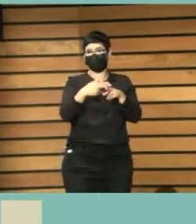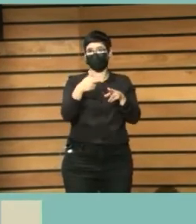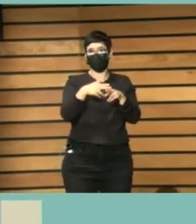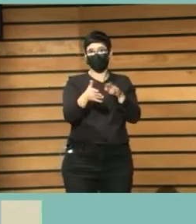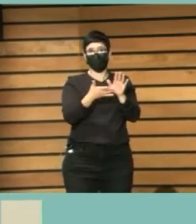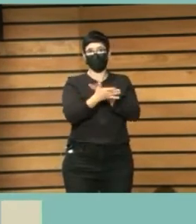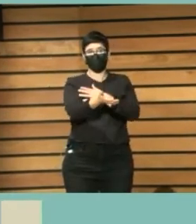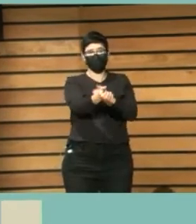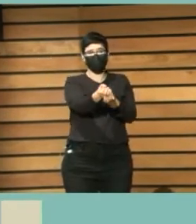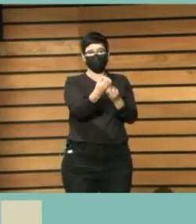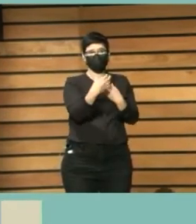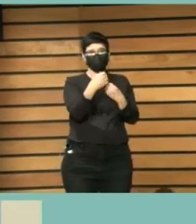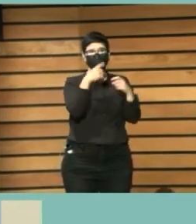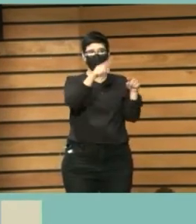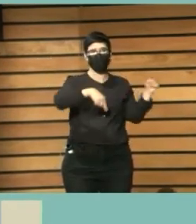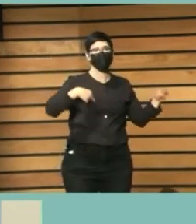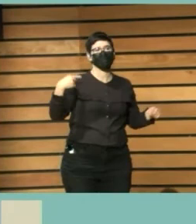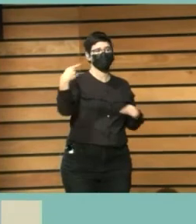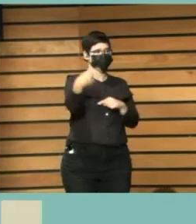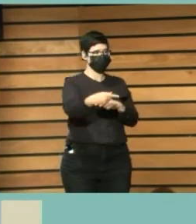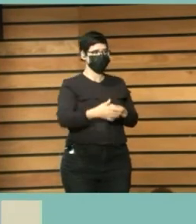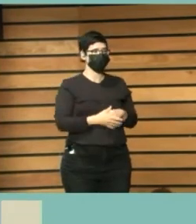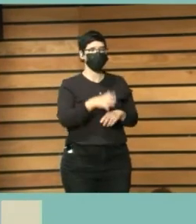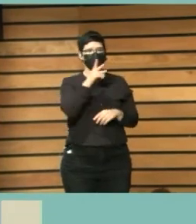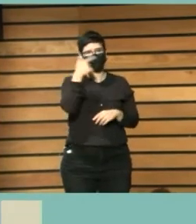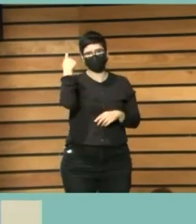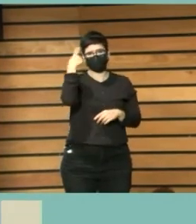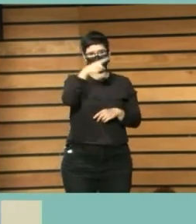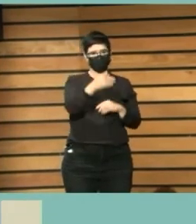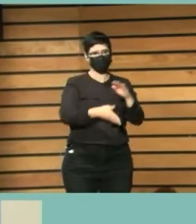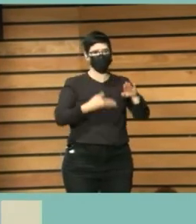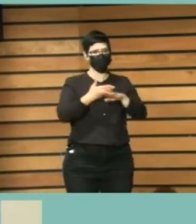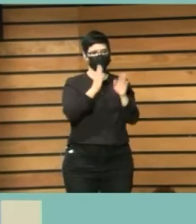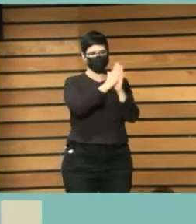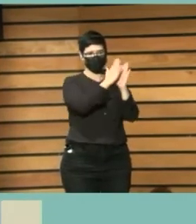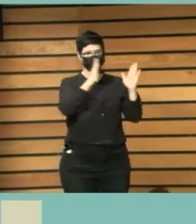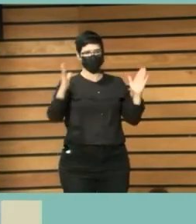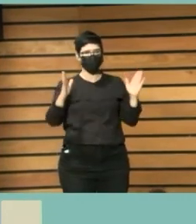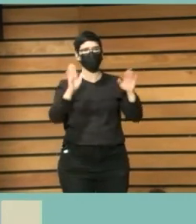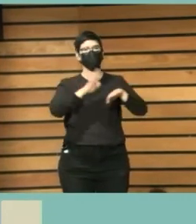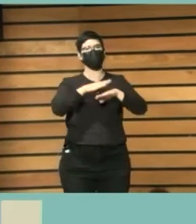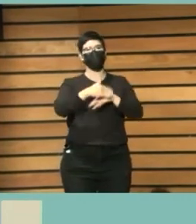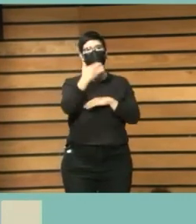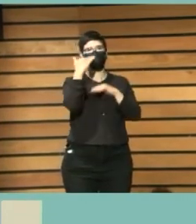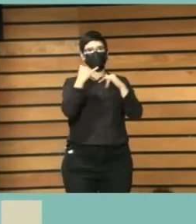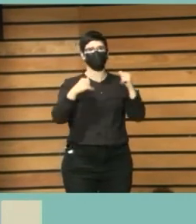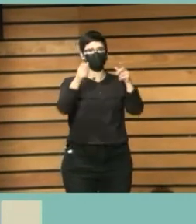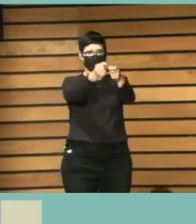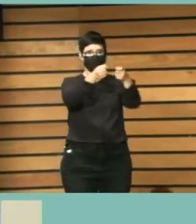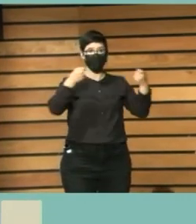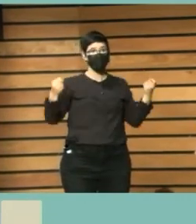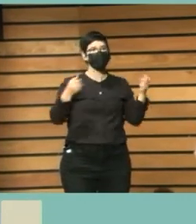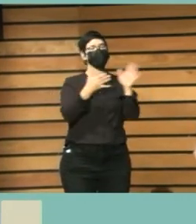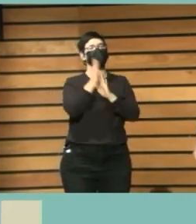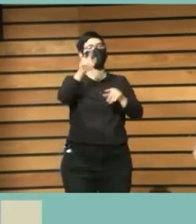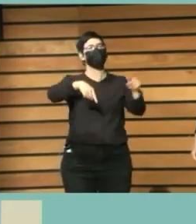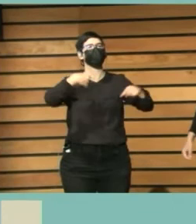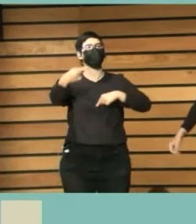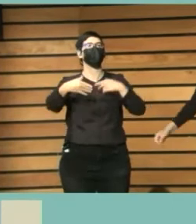secundarios Porque Ella Conscientemente Había ido A la biblioteca Para ver su correo Pero estos fueron Los efectos secundarios